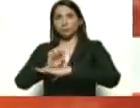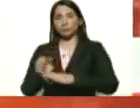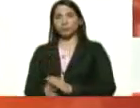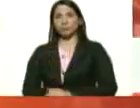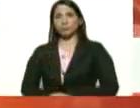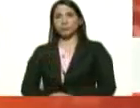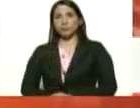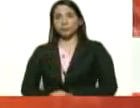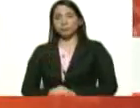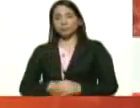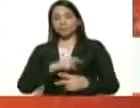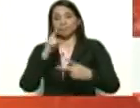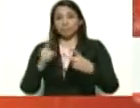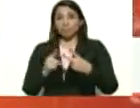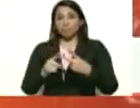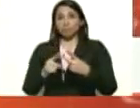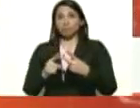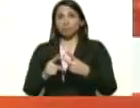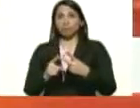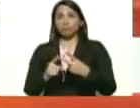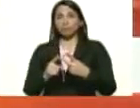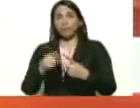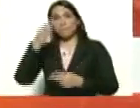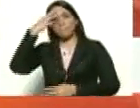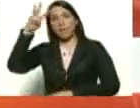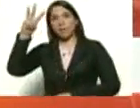Después viene México.